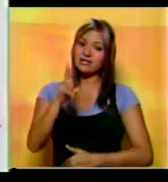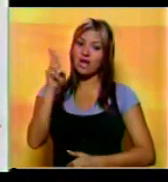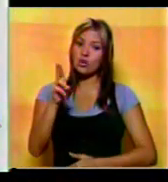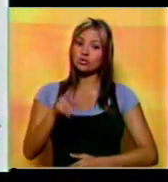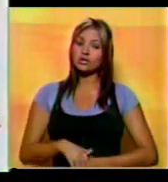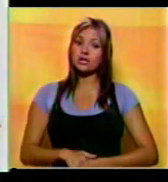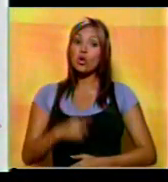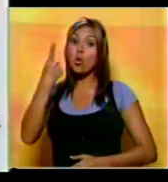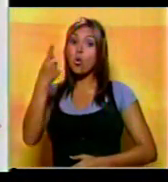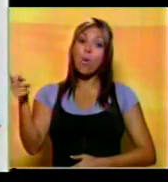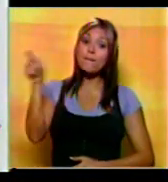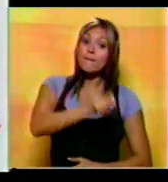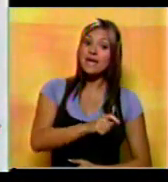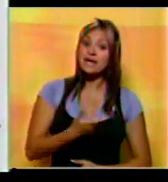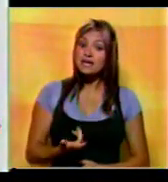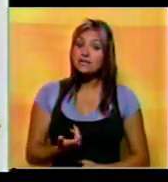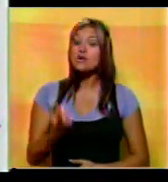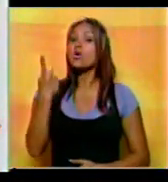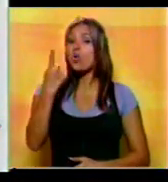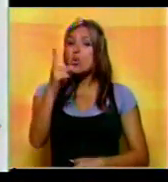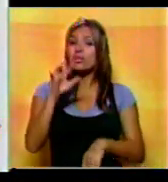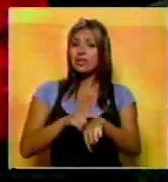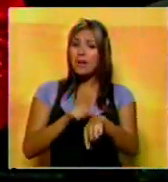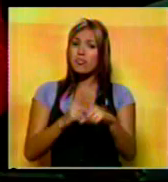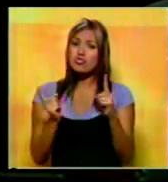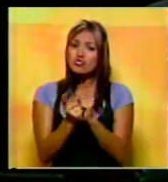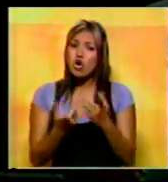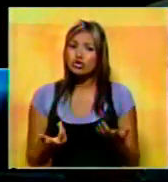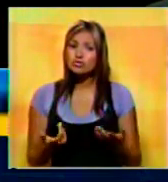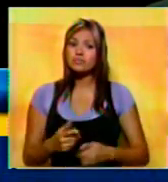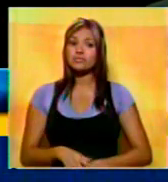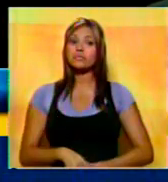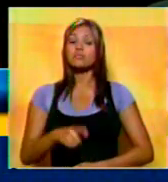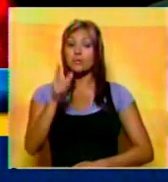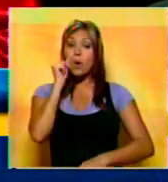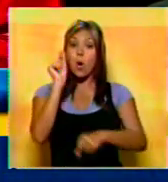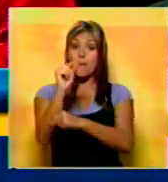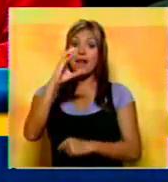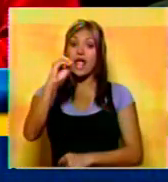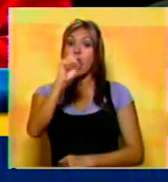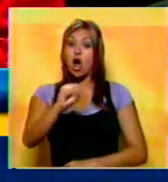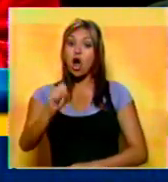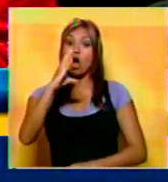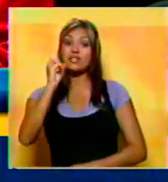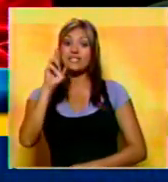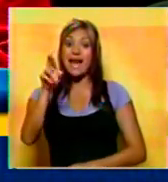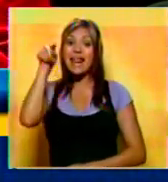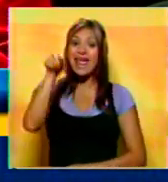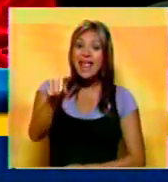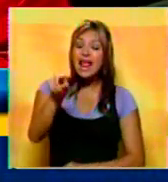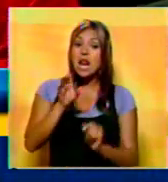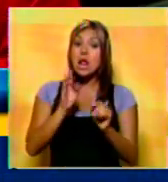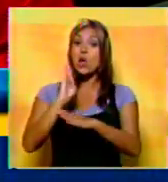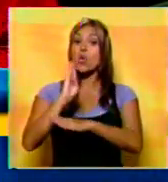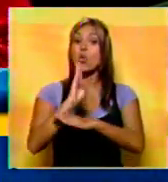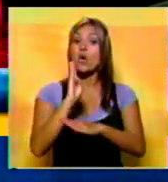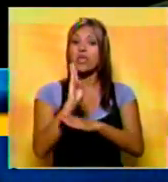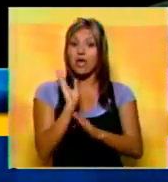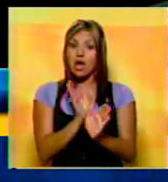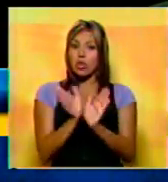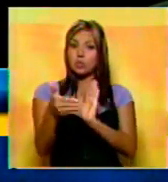¡En un mes! ¡En un ratico! Óscar López está resguardado.